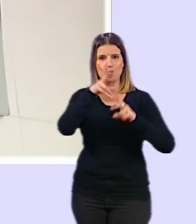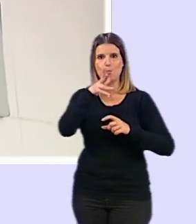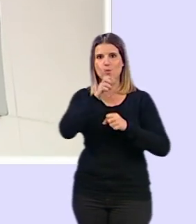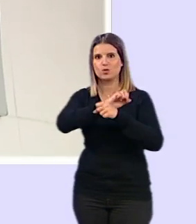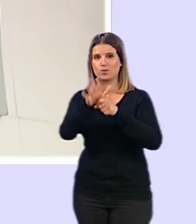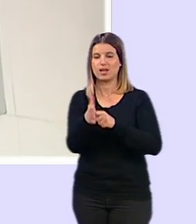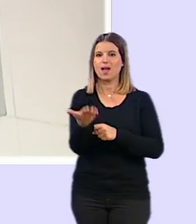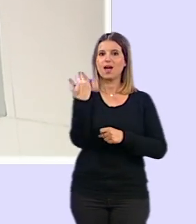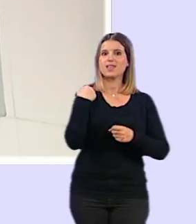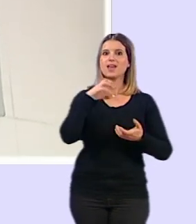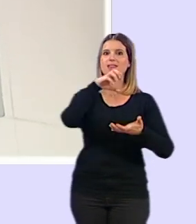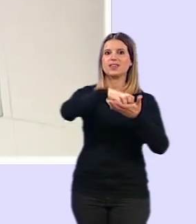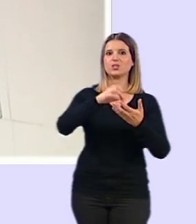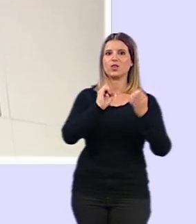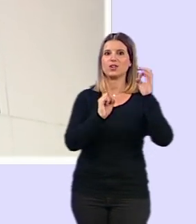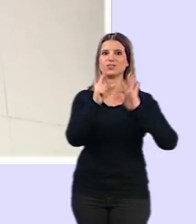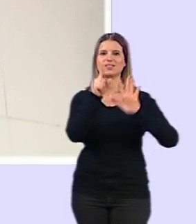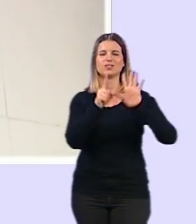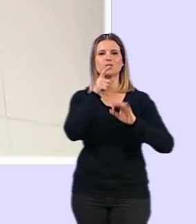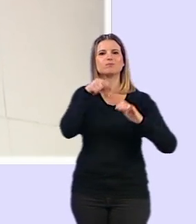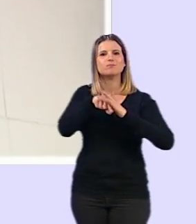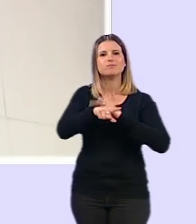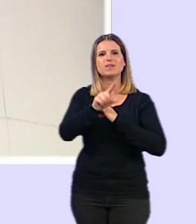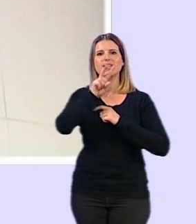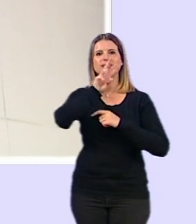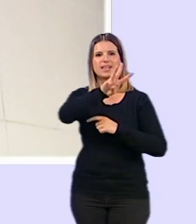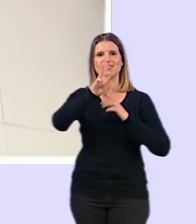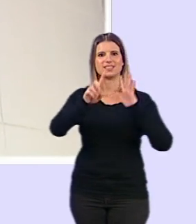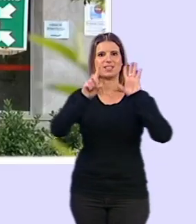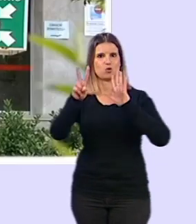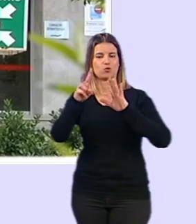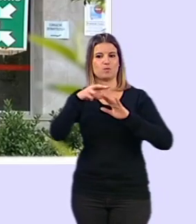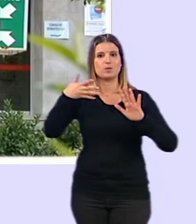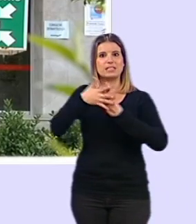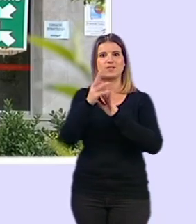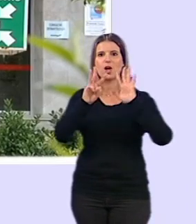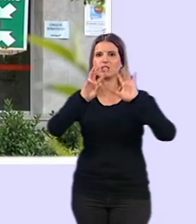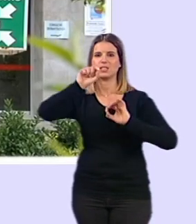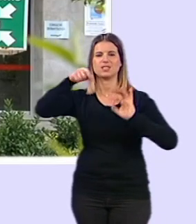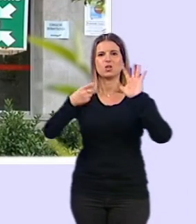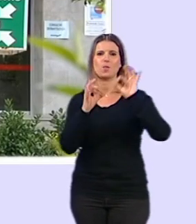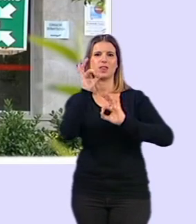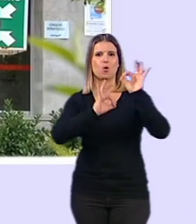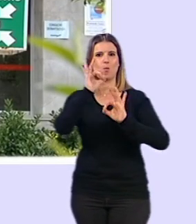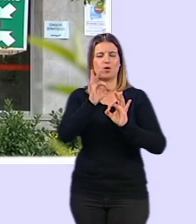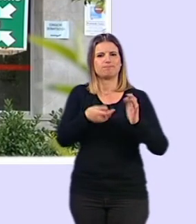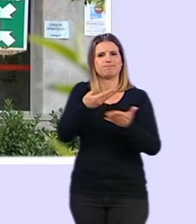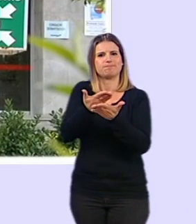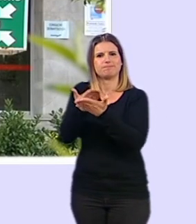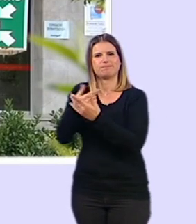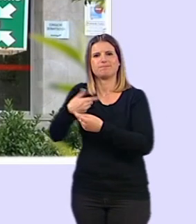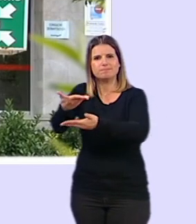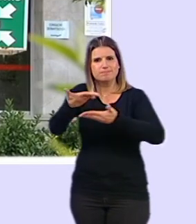jornada de ayer, los centros del 0.61 gestionaron 368 de ellas, siendo el 87,5% solicitudes de